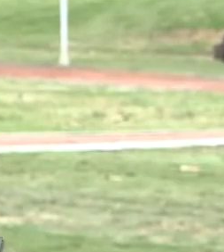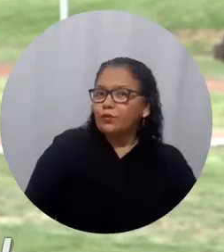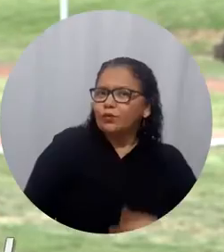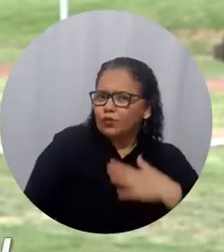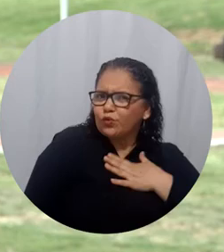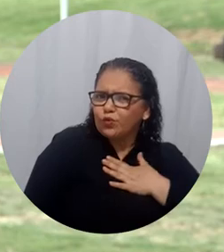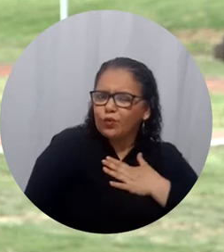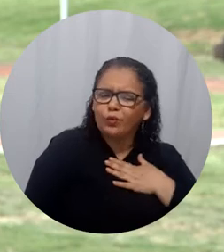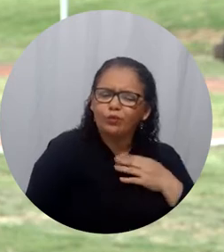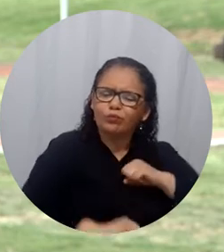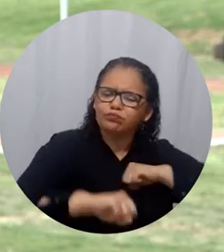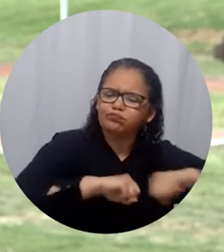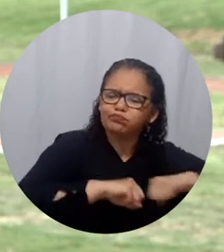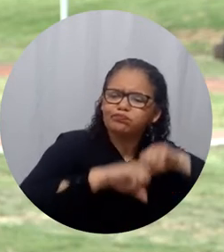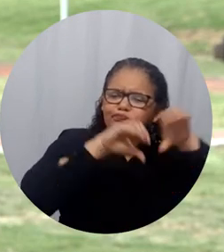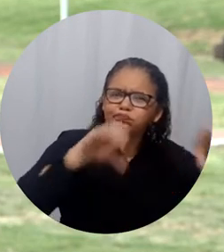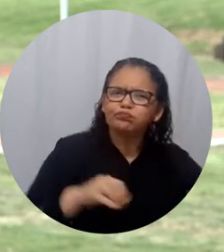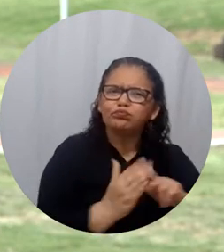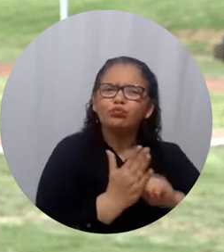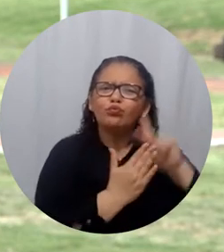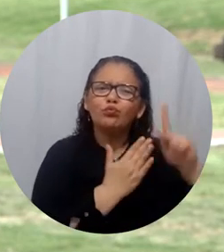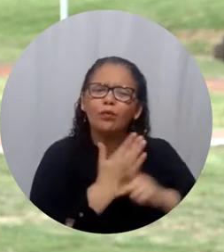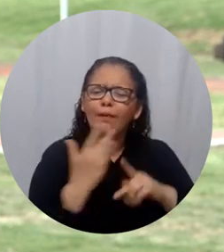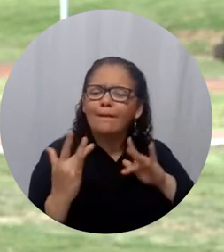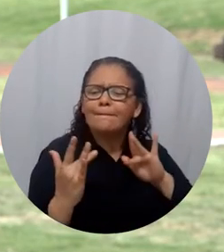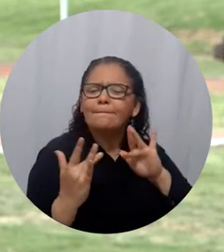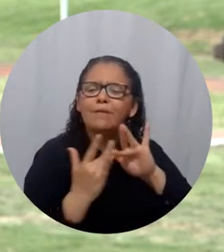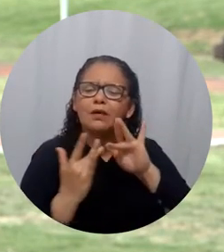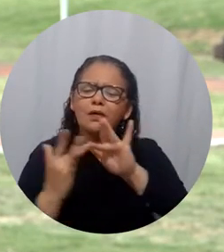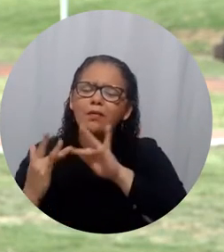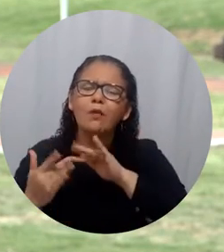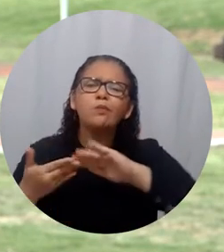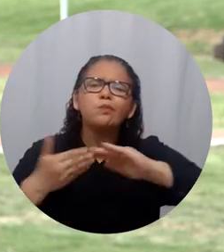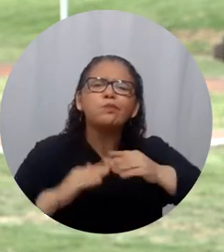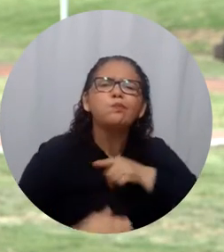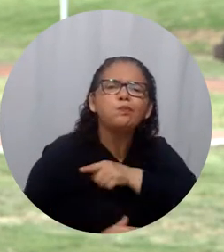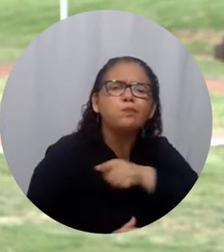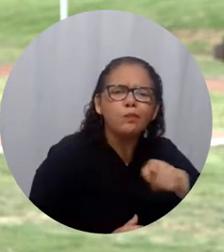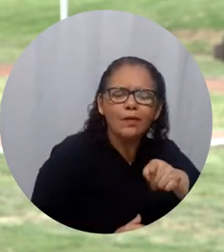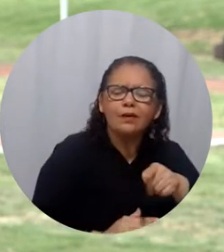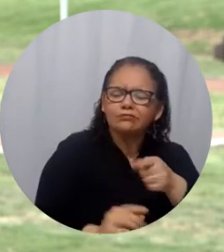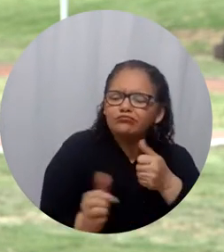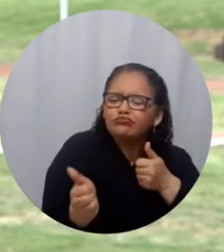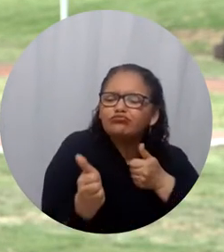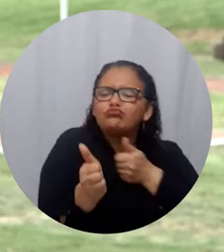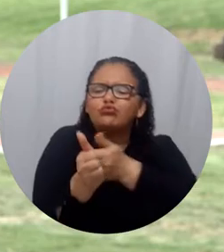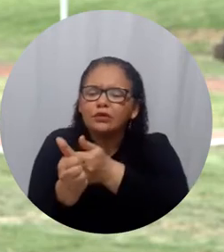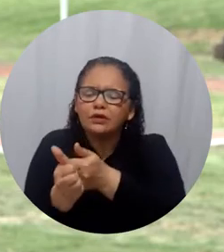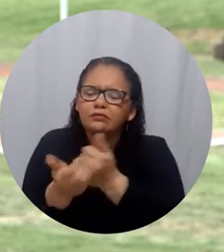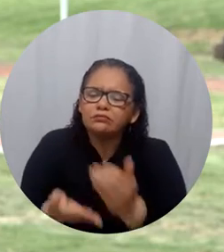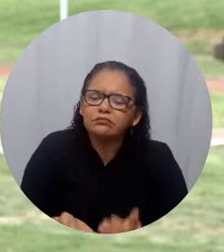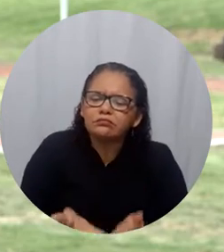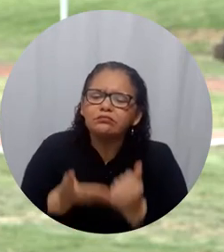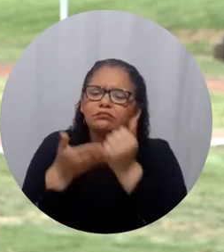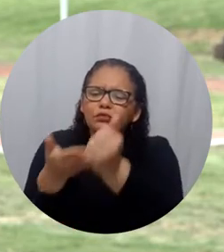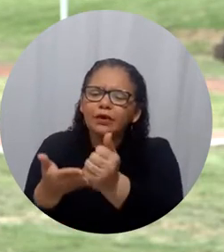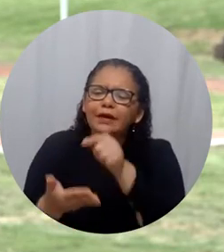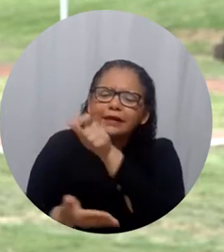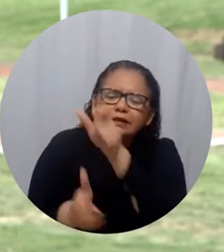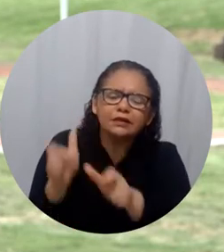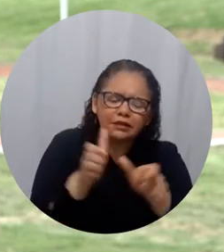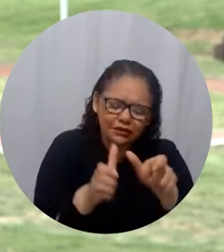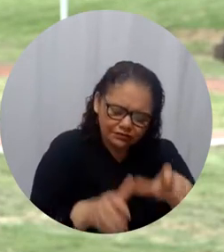Venimos desarrollando estos proyectos en comunidad con la intención de fortalecer las estrategias de afrontamiento de los